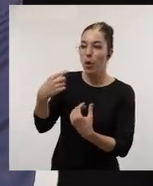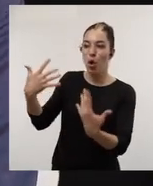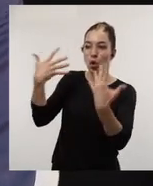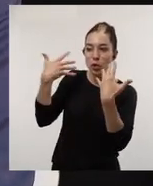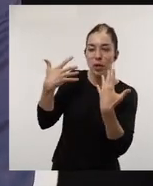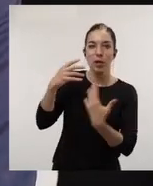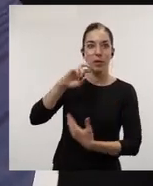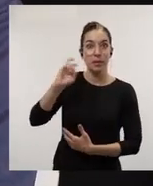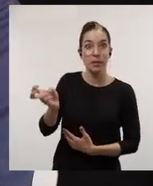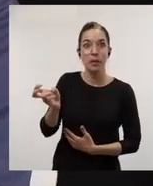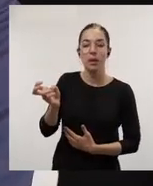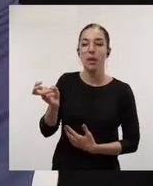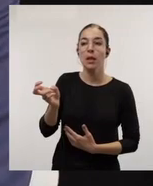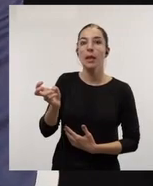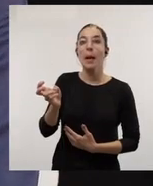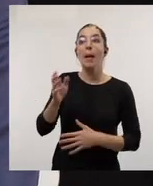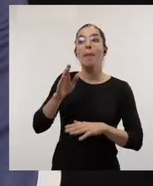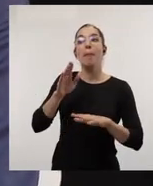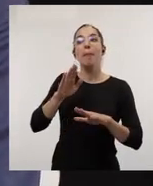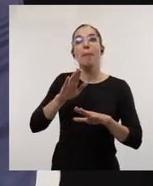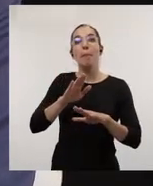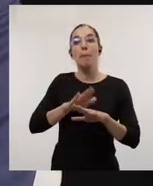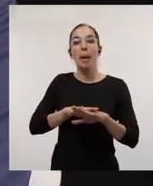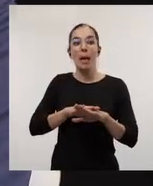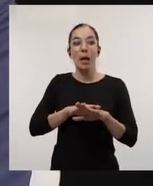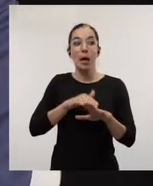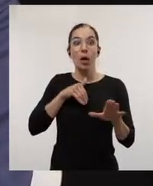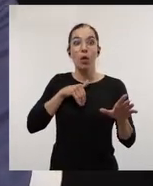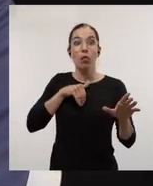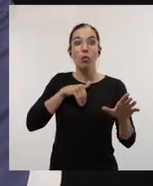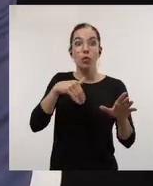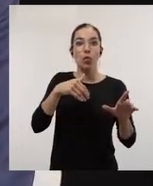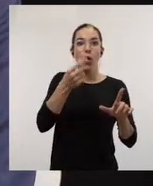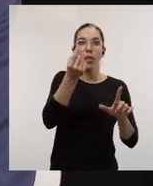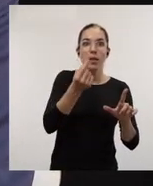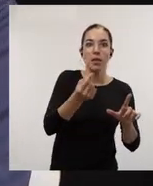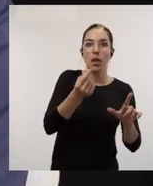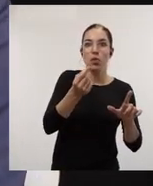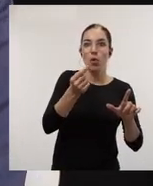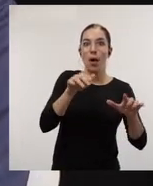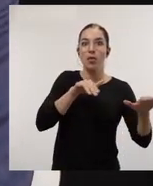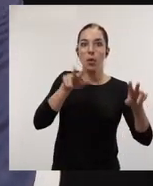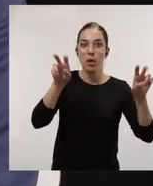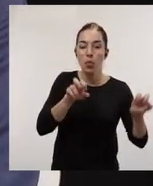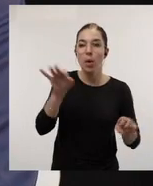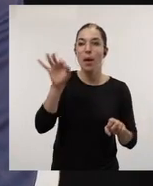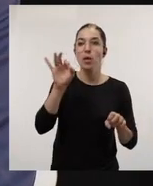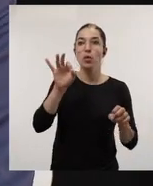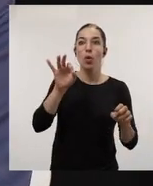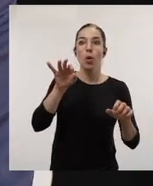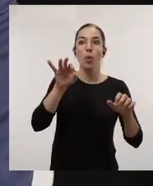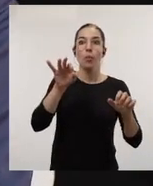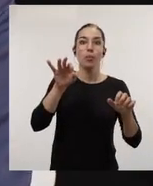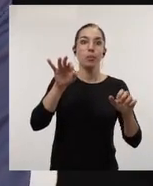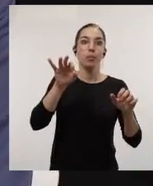consideraciones, sugerencias que de alguna manera puedan marcar el diseño y la puesta en marcha de nuevas acciones que nos permitan ir